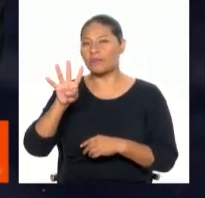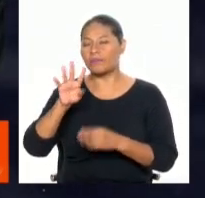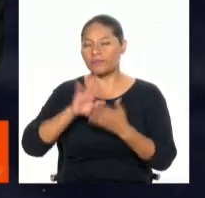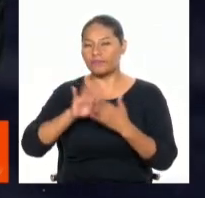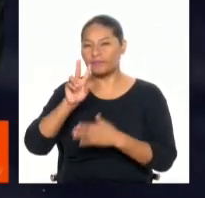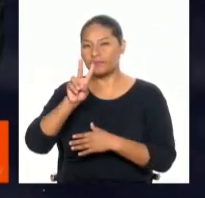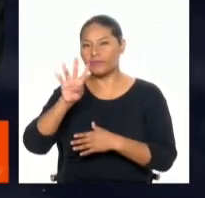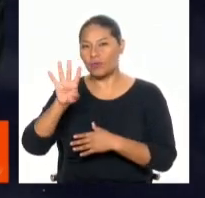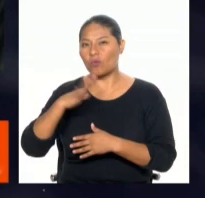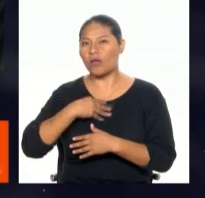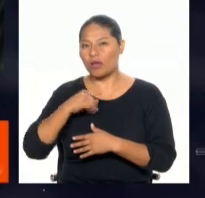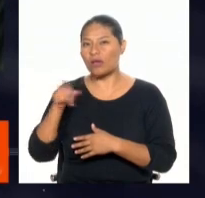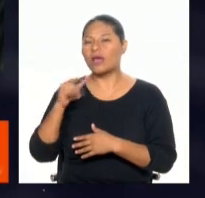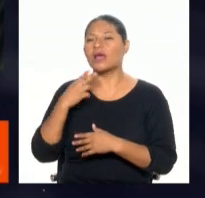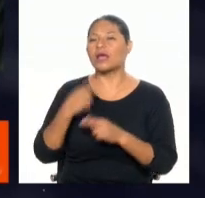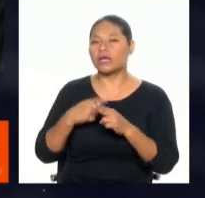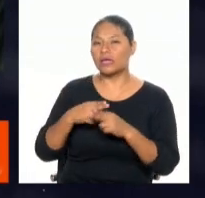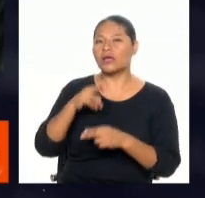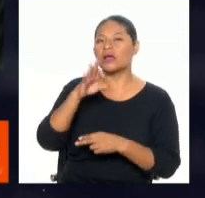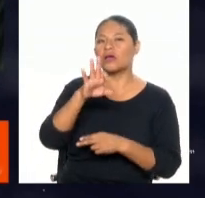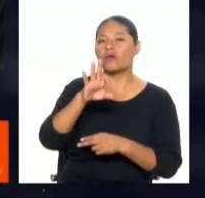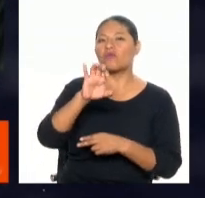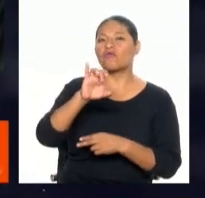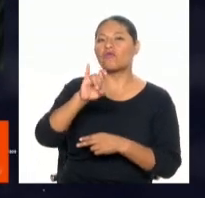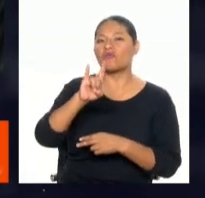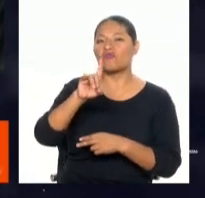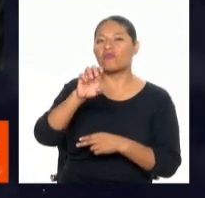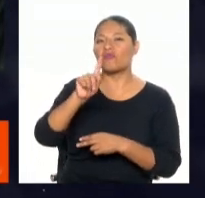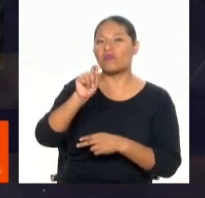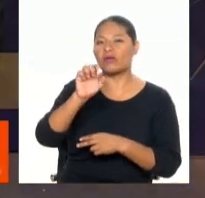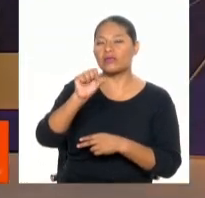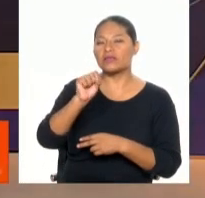Christopher Fuentes González, reafirmamos el nombre, Christopher Fuentes González de 24 años. Gracias.